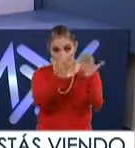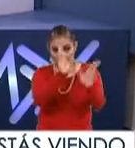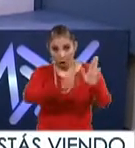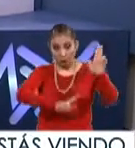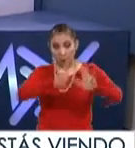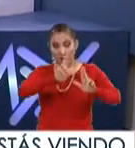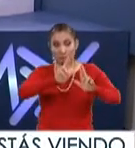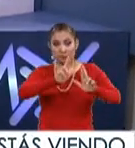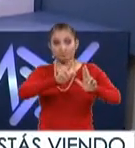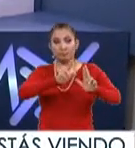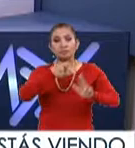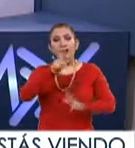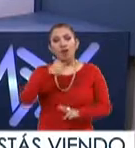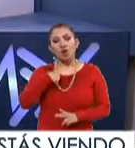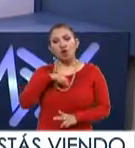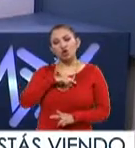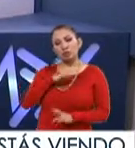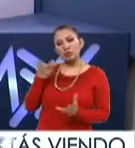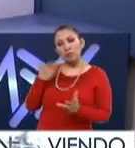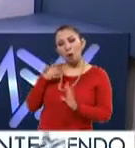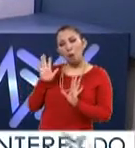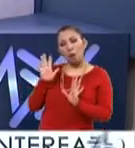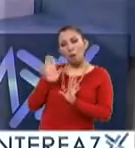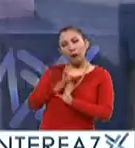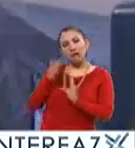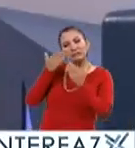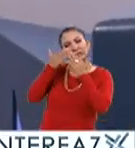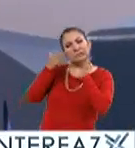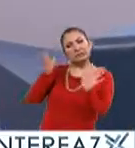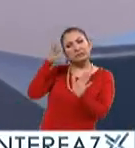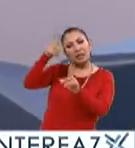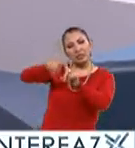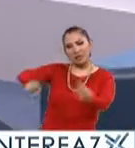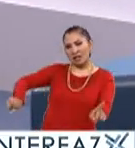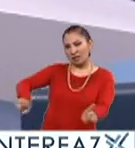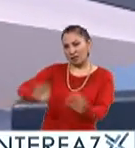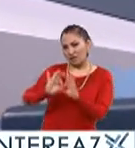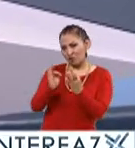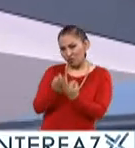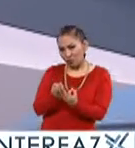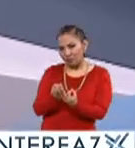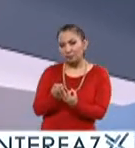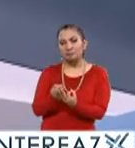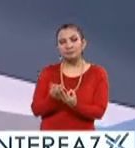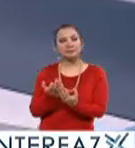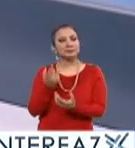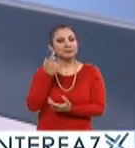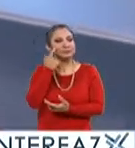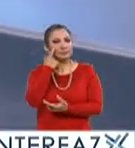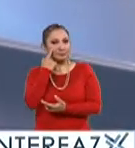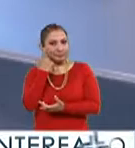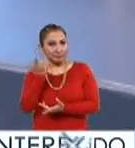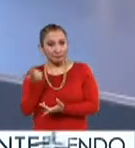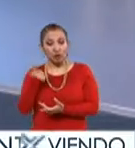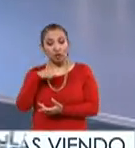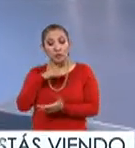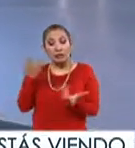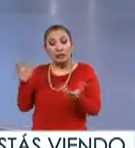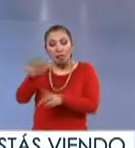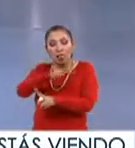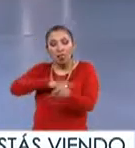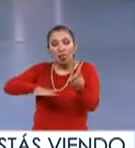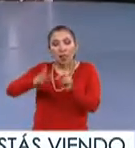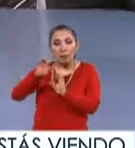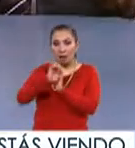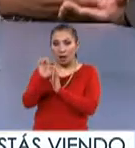normales. Pero nosotros generamos una expectativa de diferente forma. Es decir, propiciamos condiciones